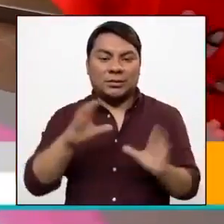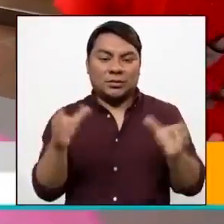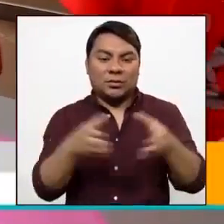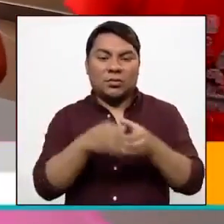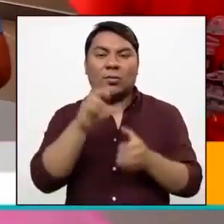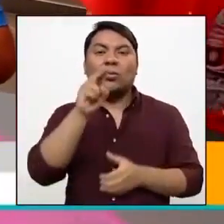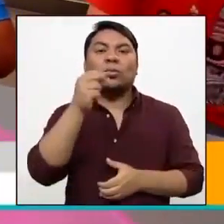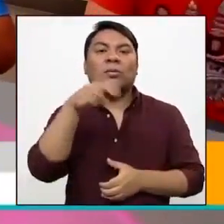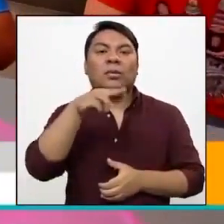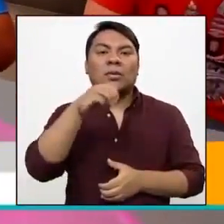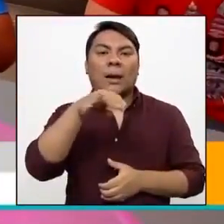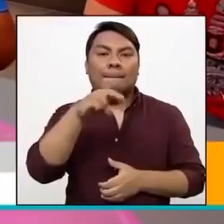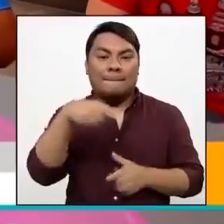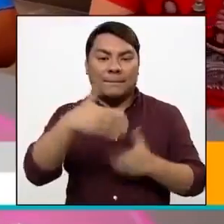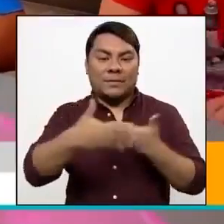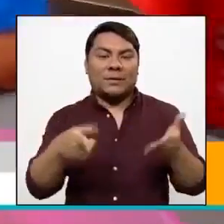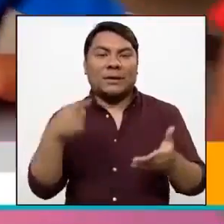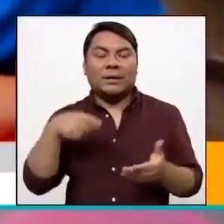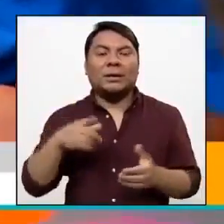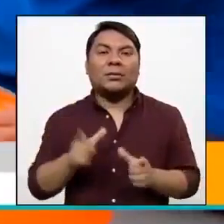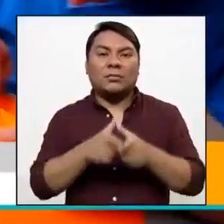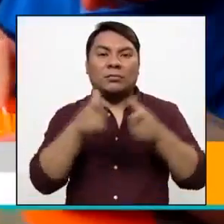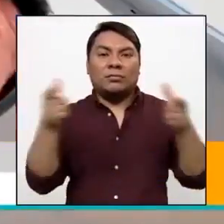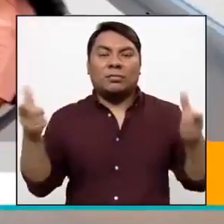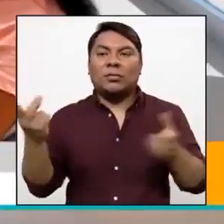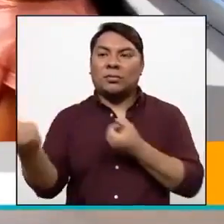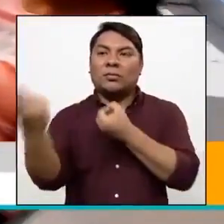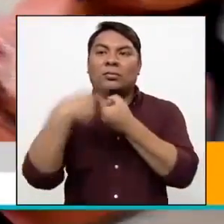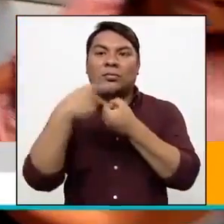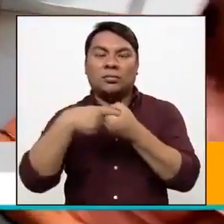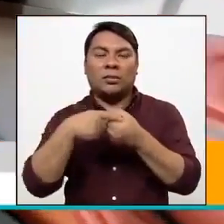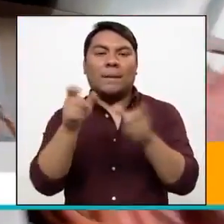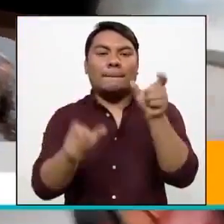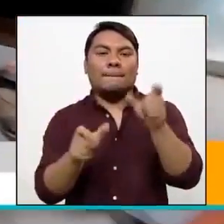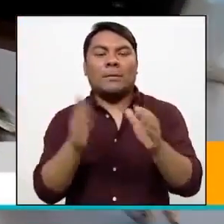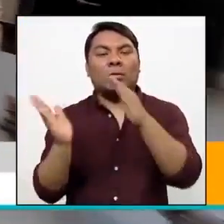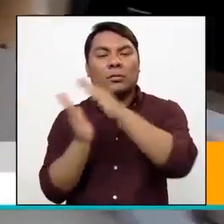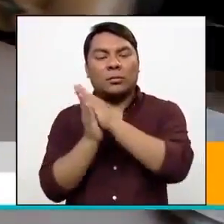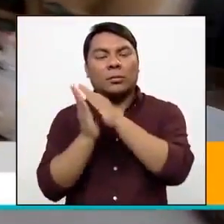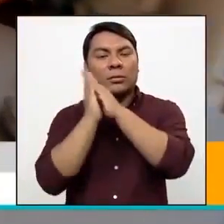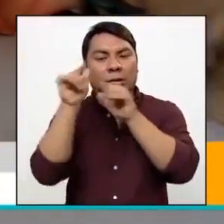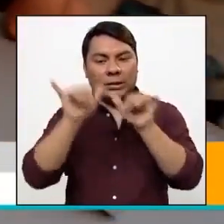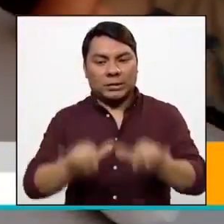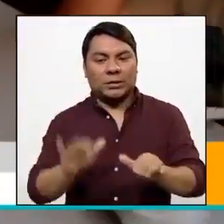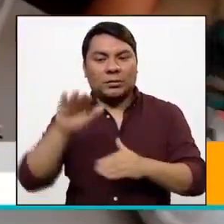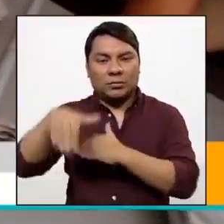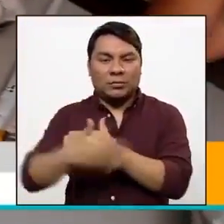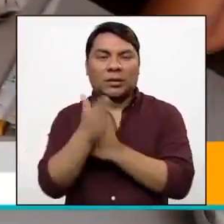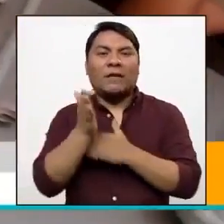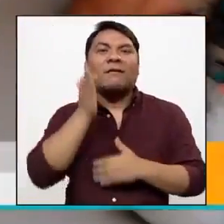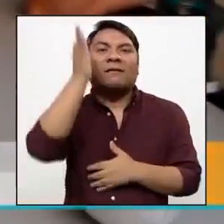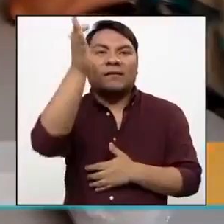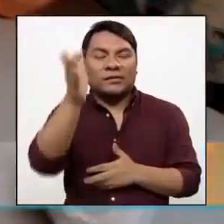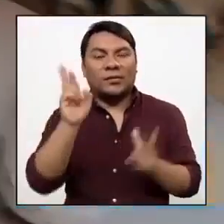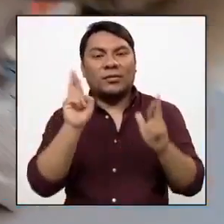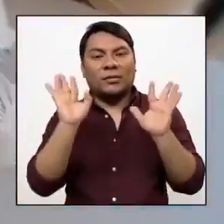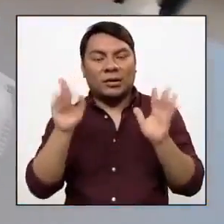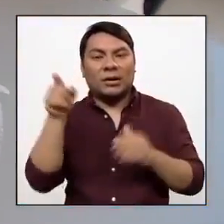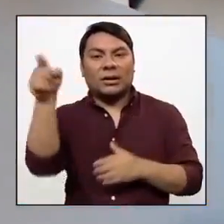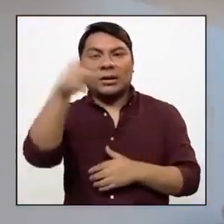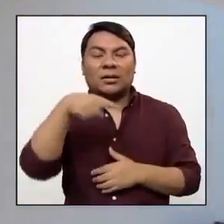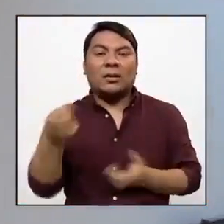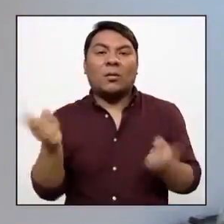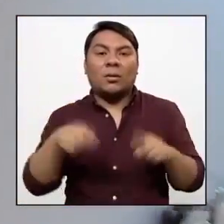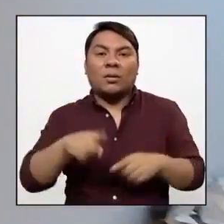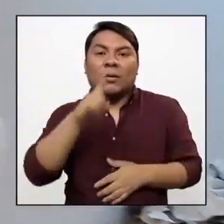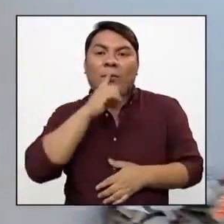a ser un albergue, ¿no? Un albergue donde se les acoja a ellos cuando ya no esté papá,